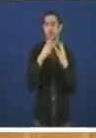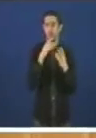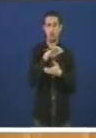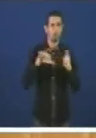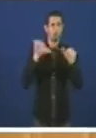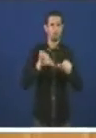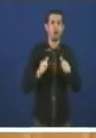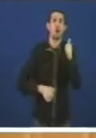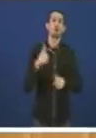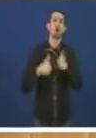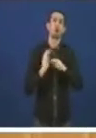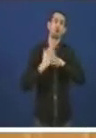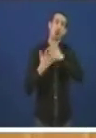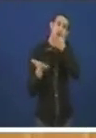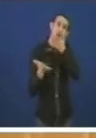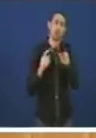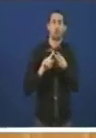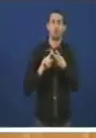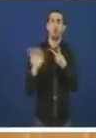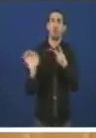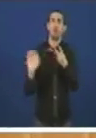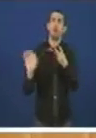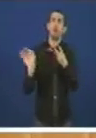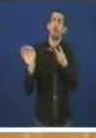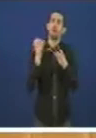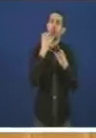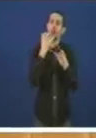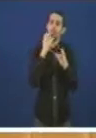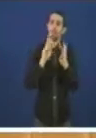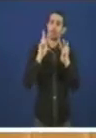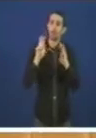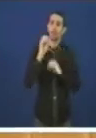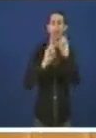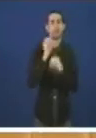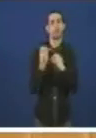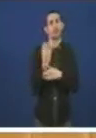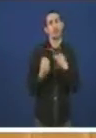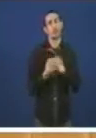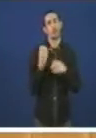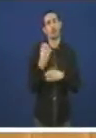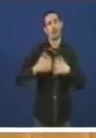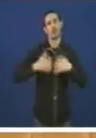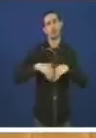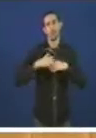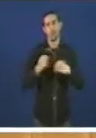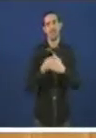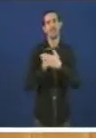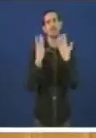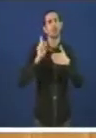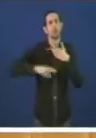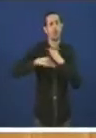concurso eólico pida polo desastre do índice de producción industrial que levamos azoito meses en caída libre